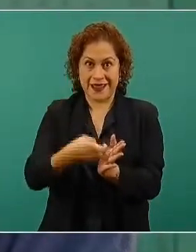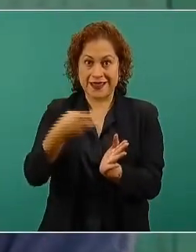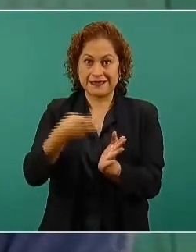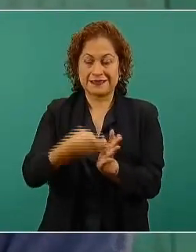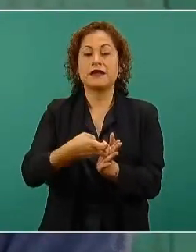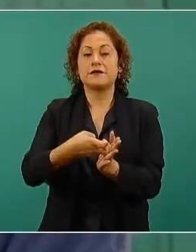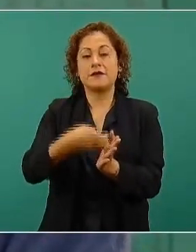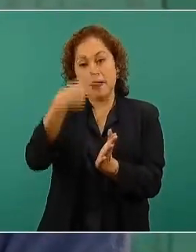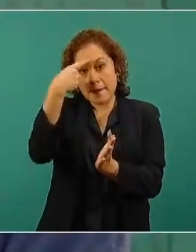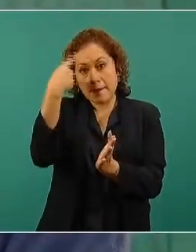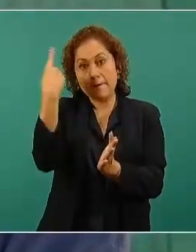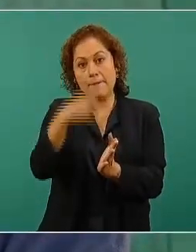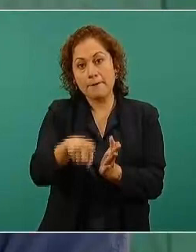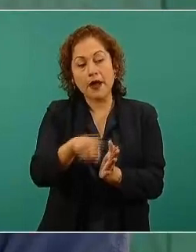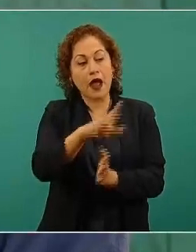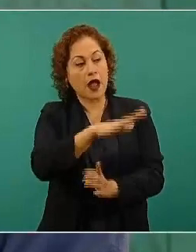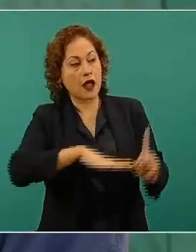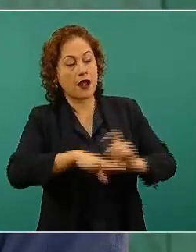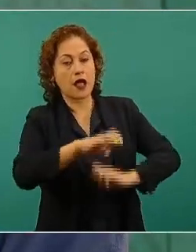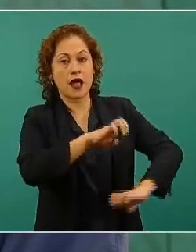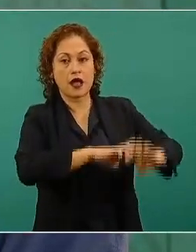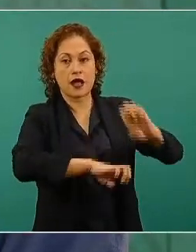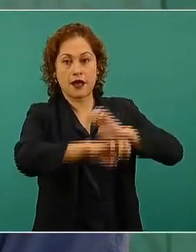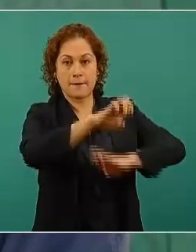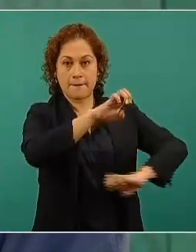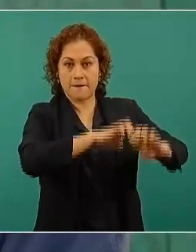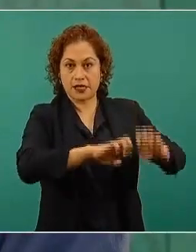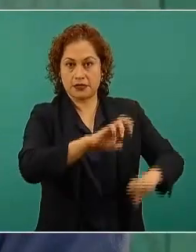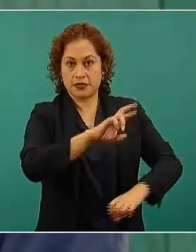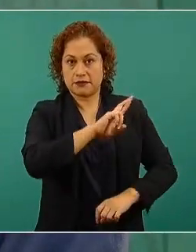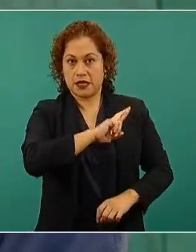particulares, nacionales y extranjeras,